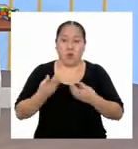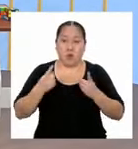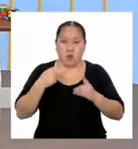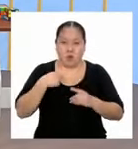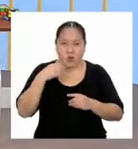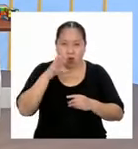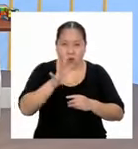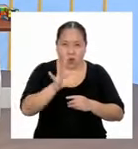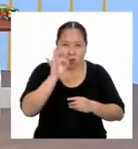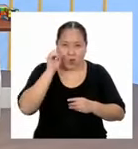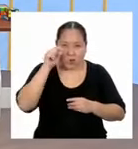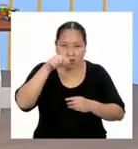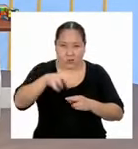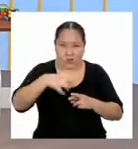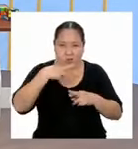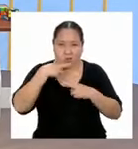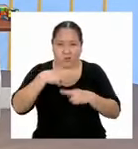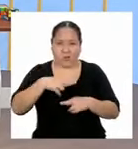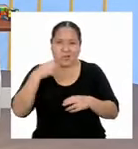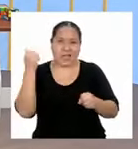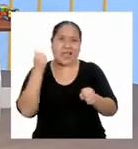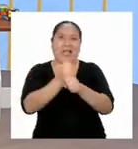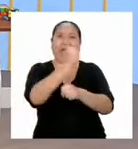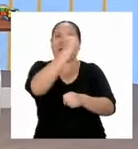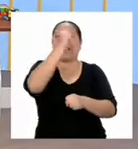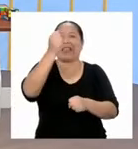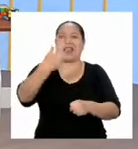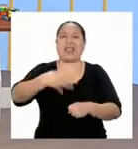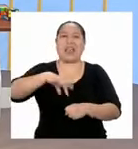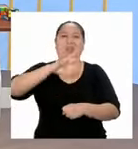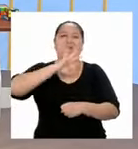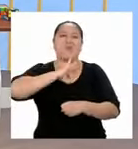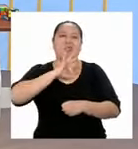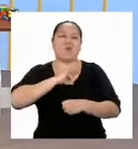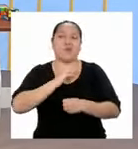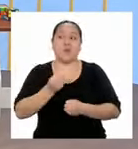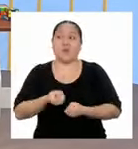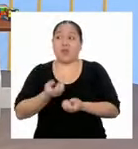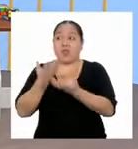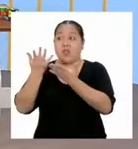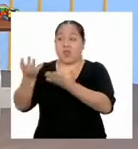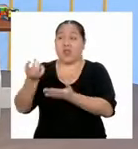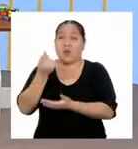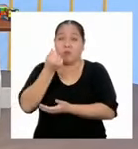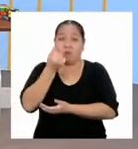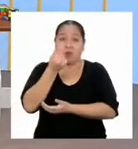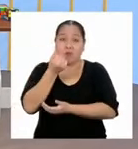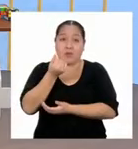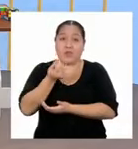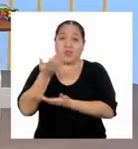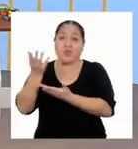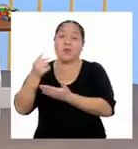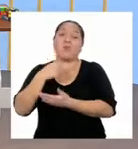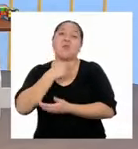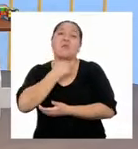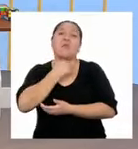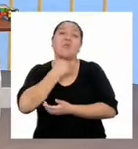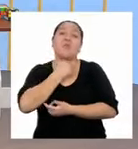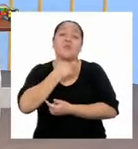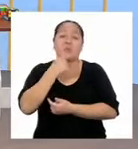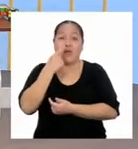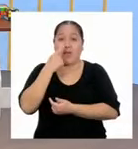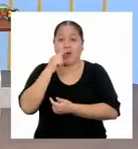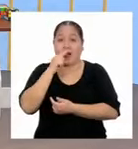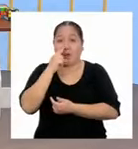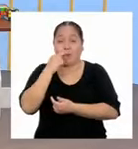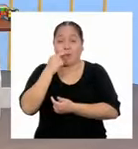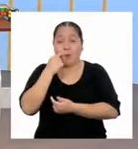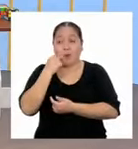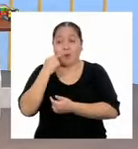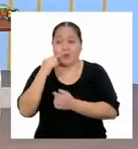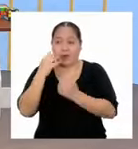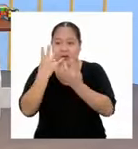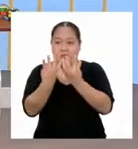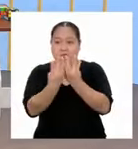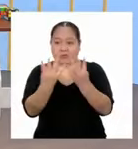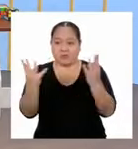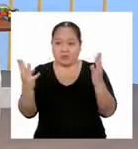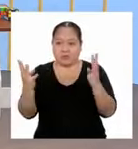encuentre este resultado, ganaré el premio y podré darle el dinero a mi abuelo para que pueda acercar su terreno.